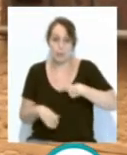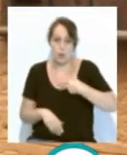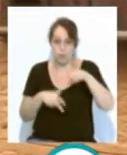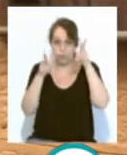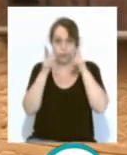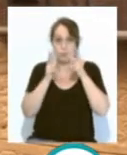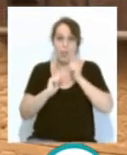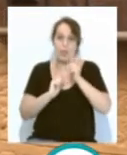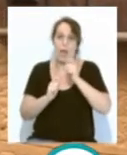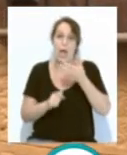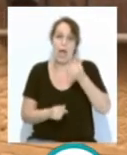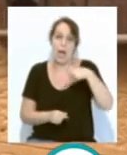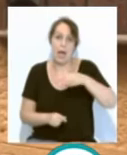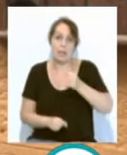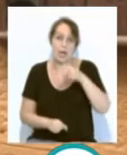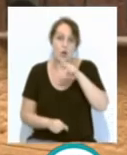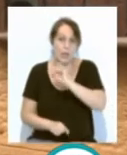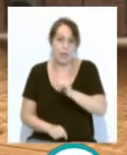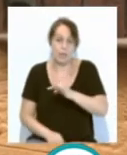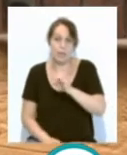entregará a Ana Rodríguez Tenorio.